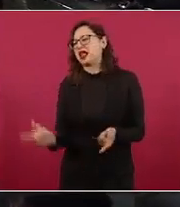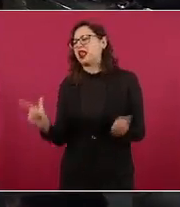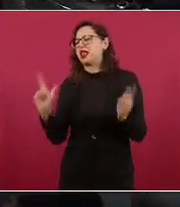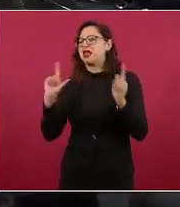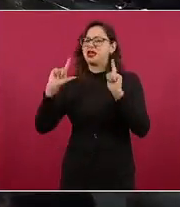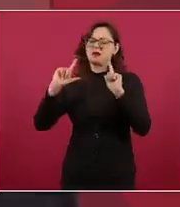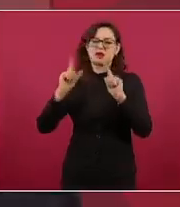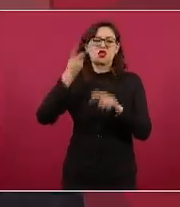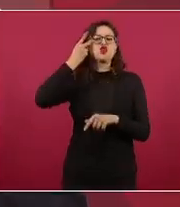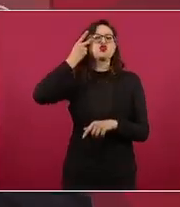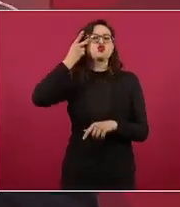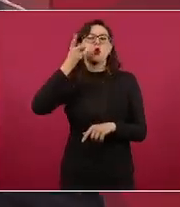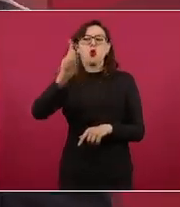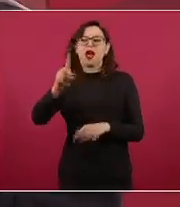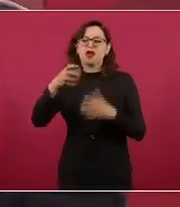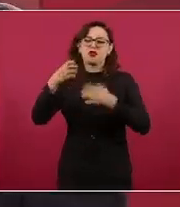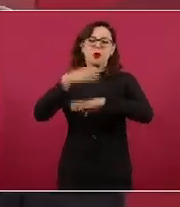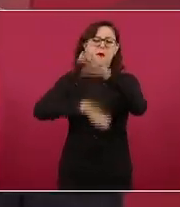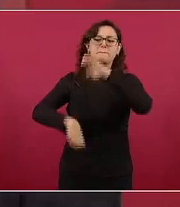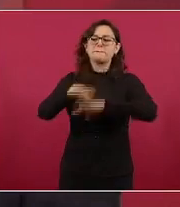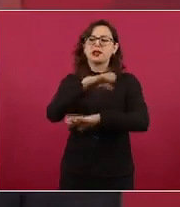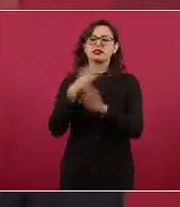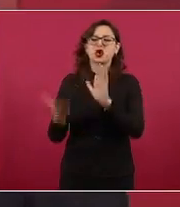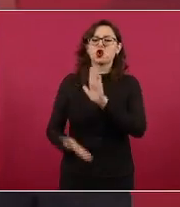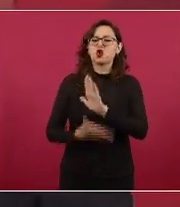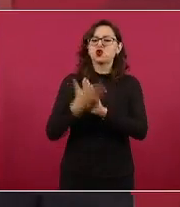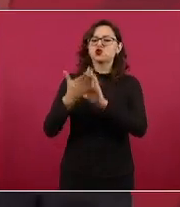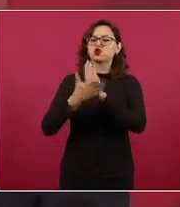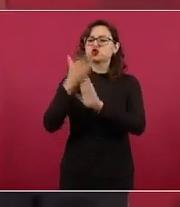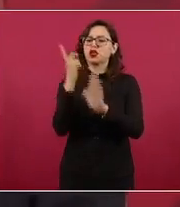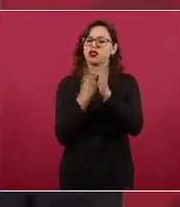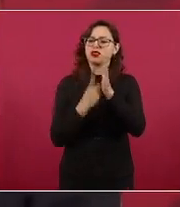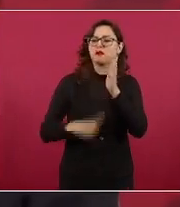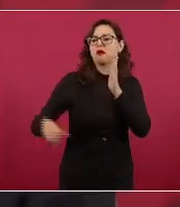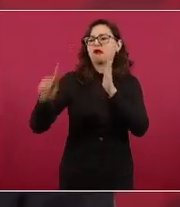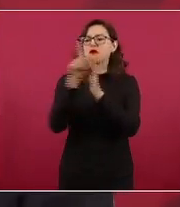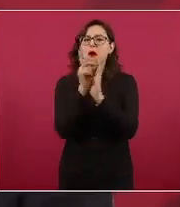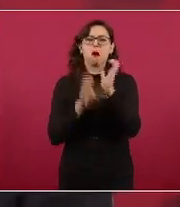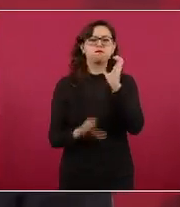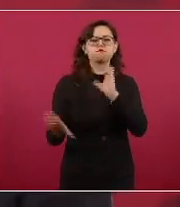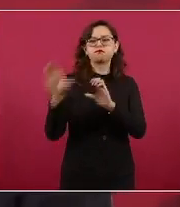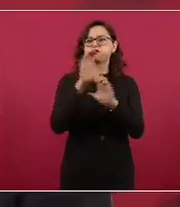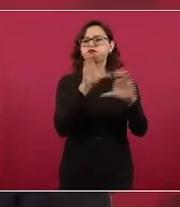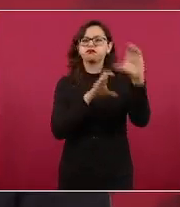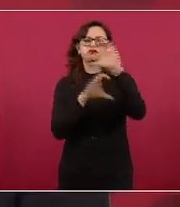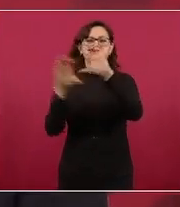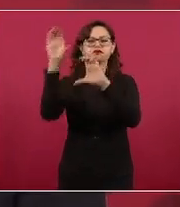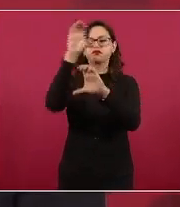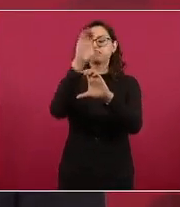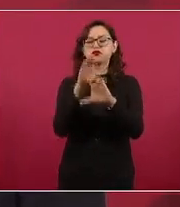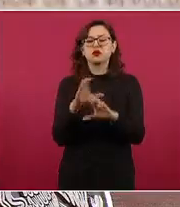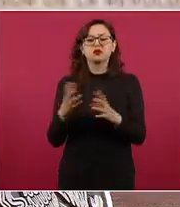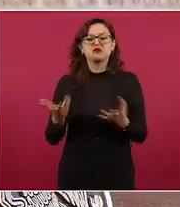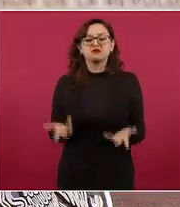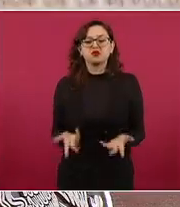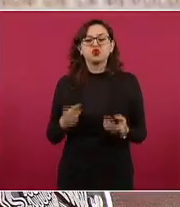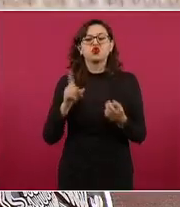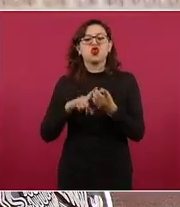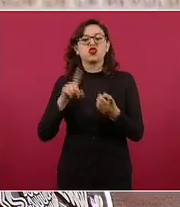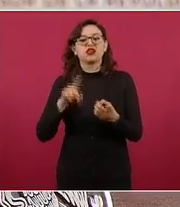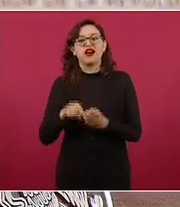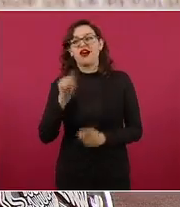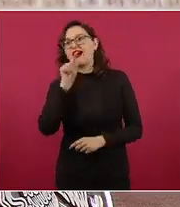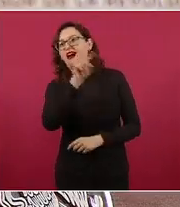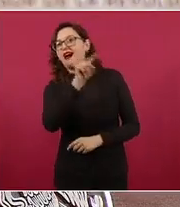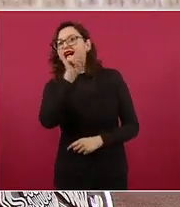pues iban a comprar donde la tierra estaba más barata aunque no hubiesen servicios